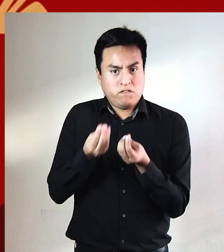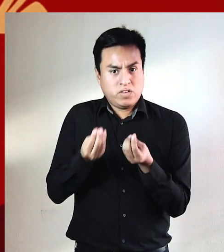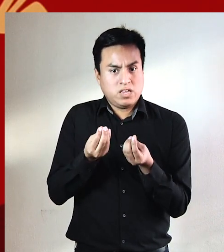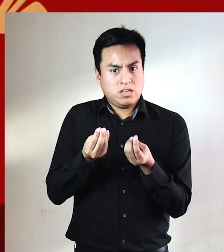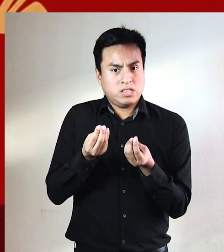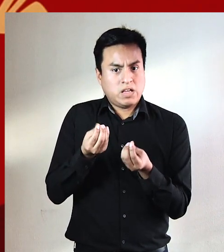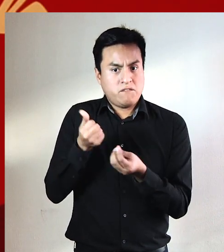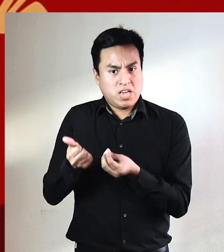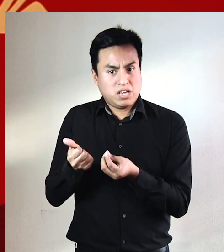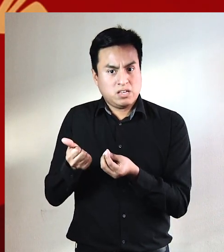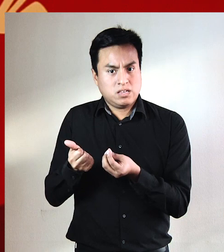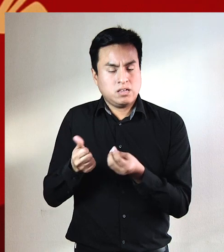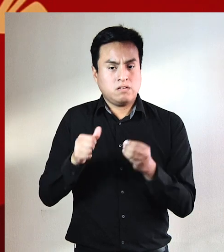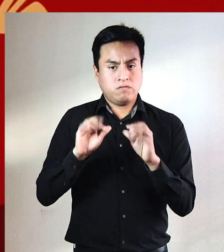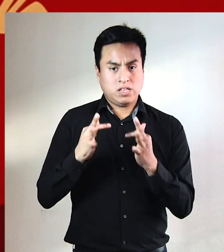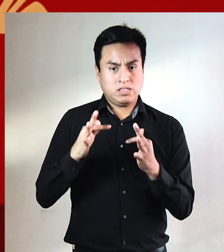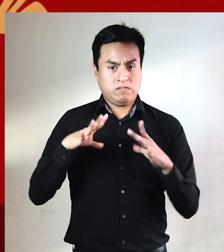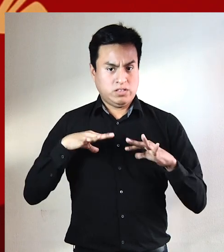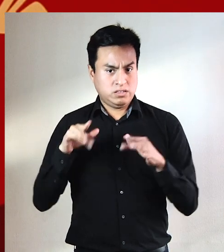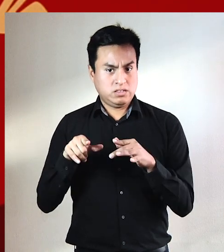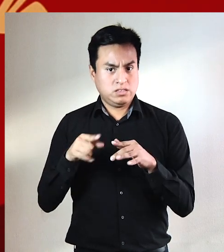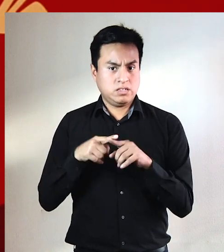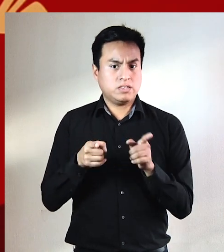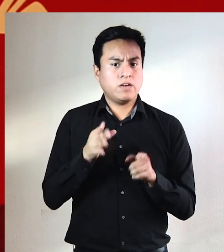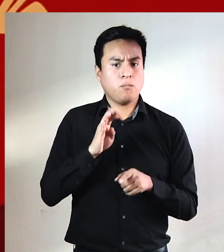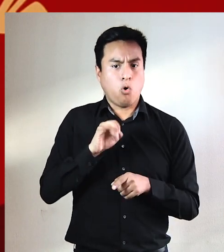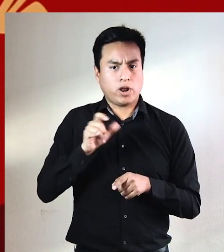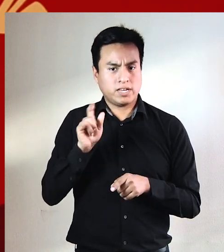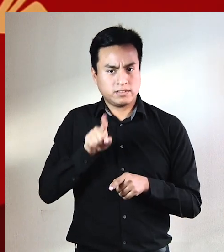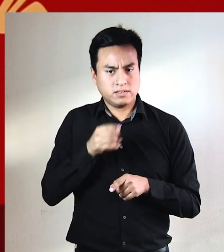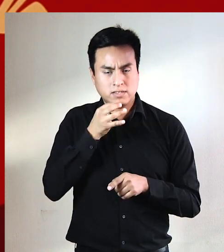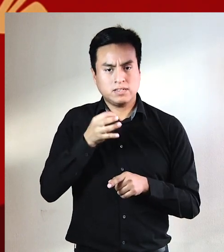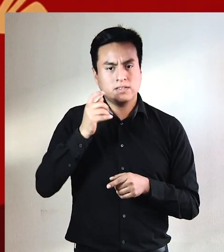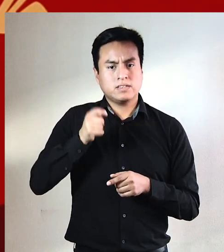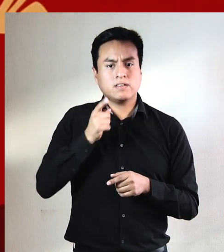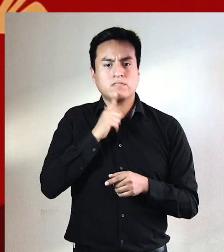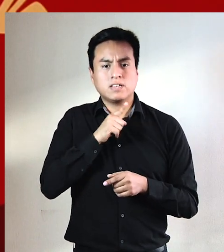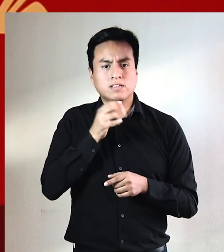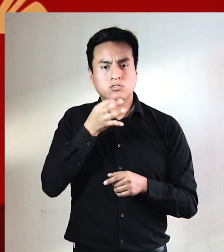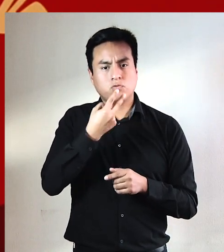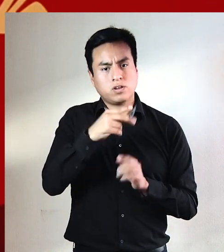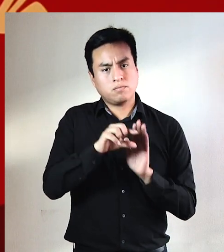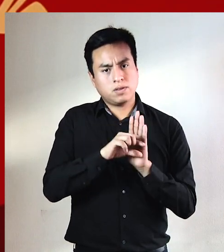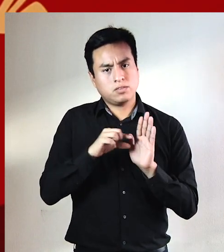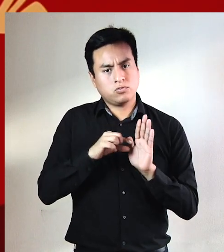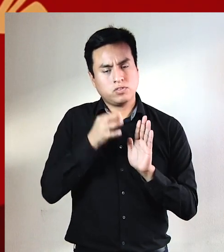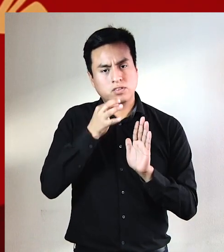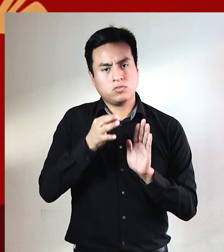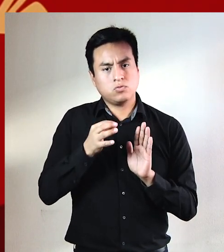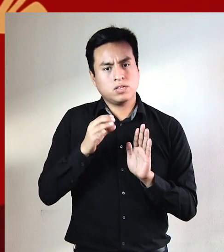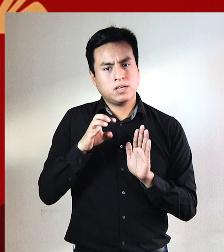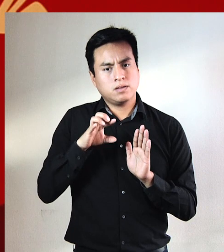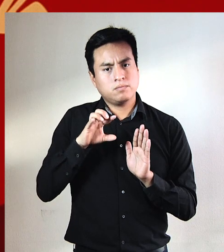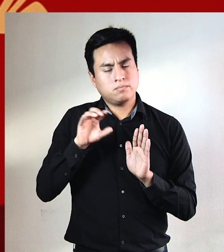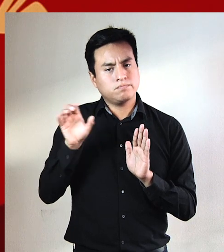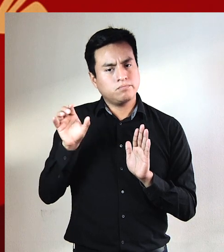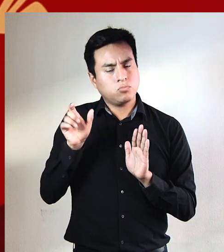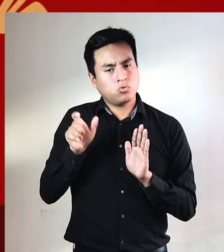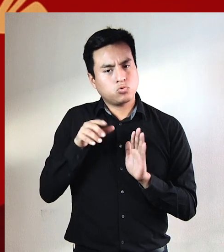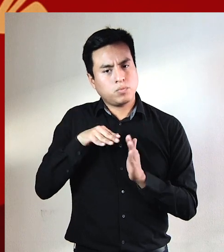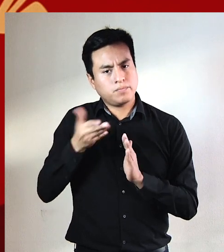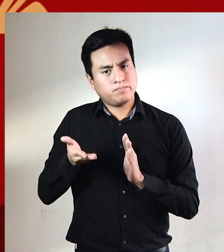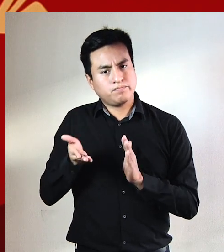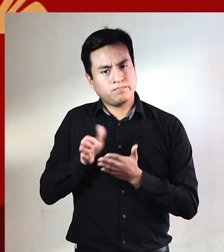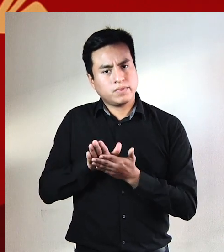los bien que están los que están bien. Felice los felices, dice Borges, en la sentencia final de su fragmento de un evangelio apócrifo,